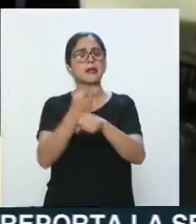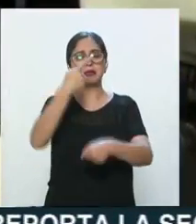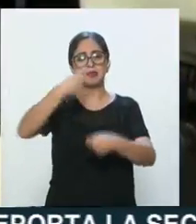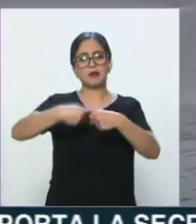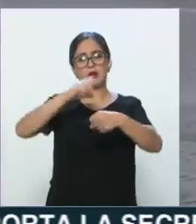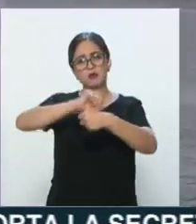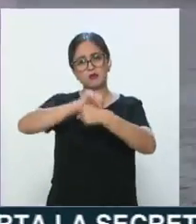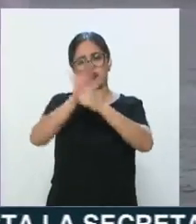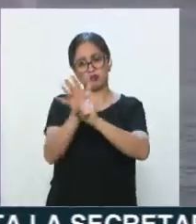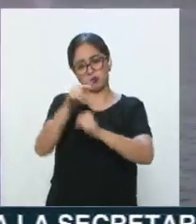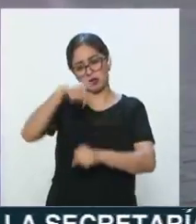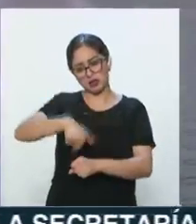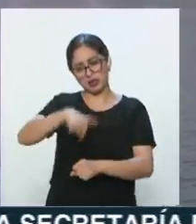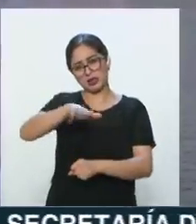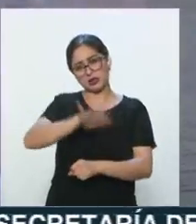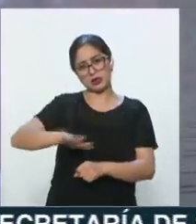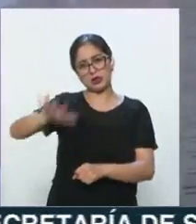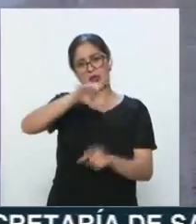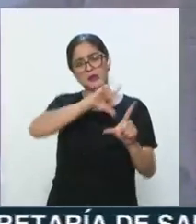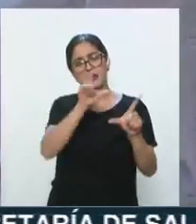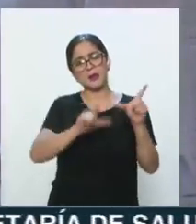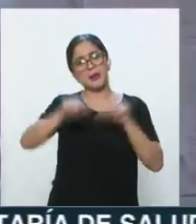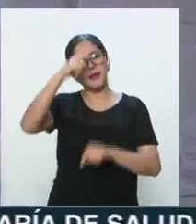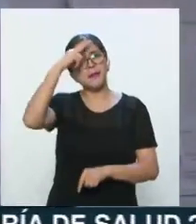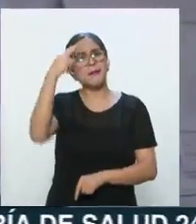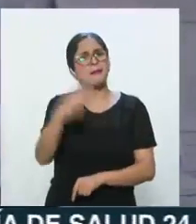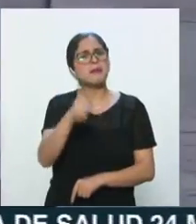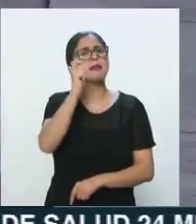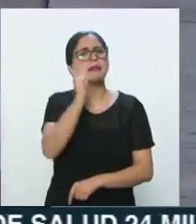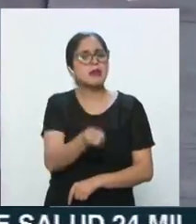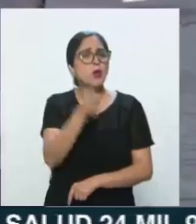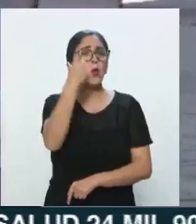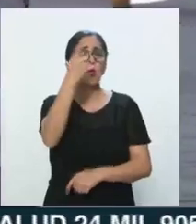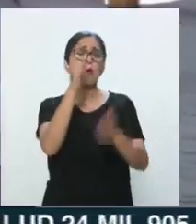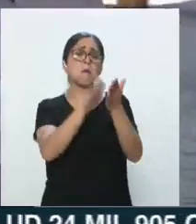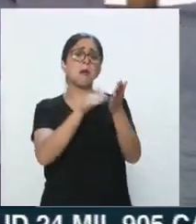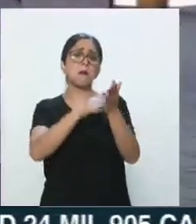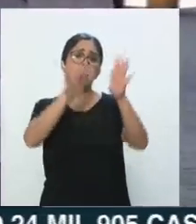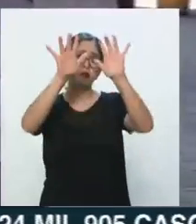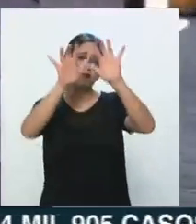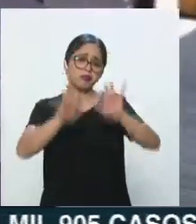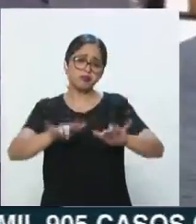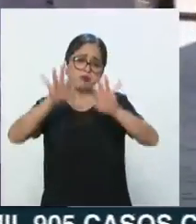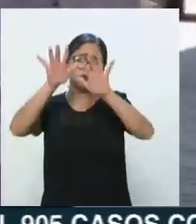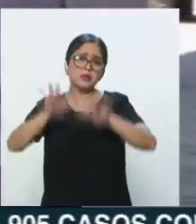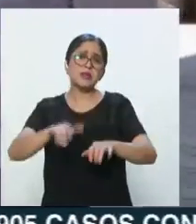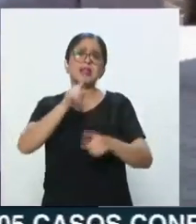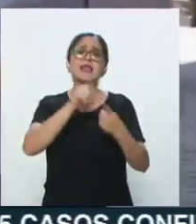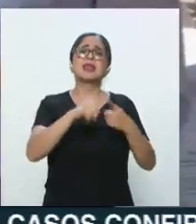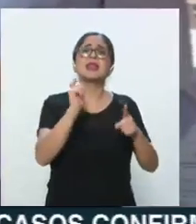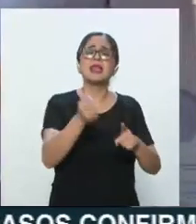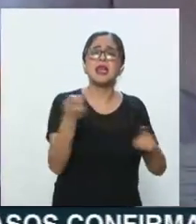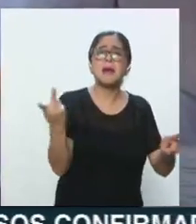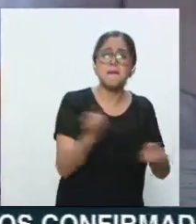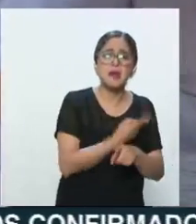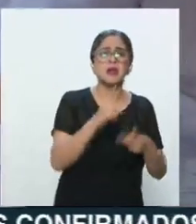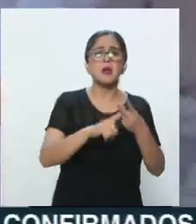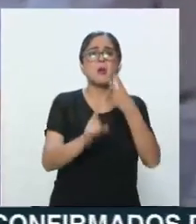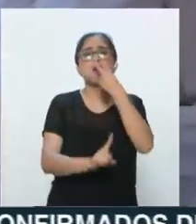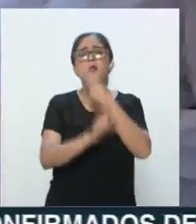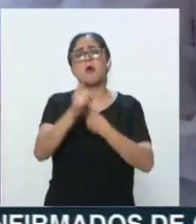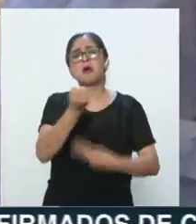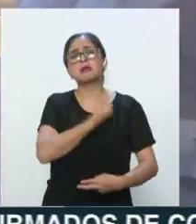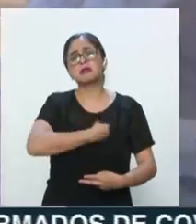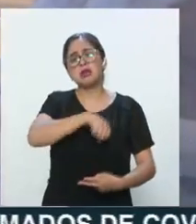por COVID-19 en el país y explicó que se trata de un documento en el que plasma las causas, los efectos de la crisis sanitaria,